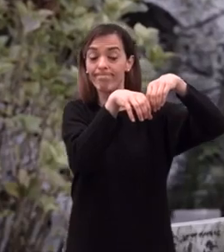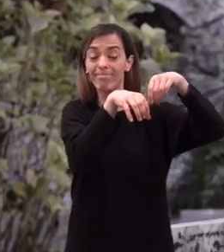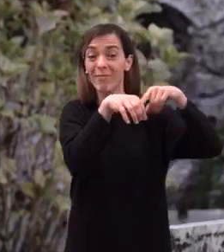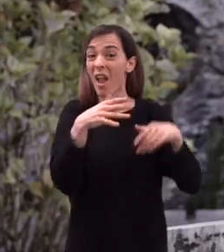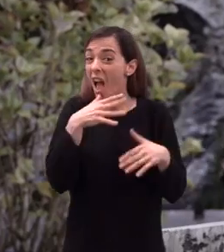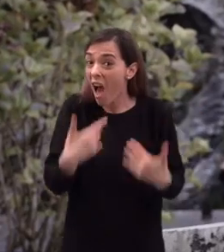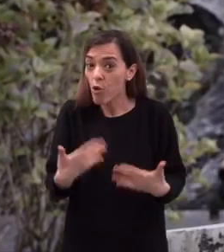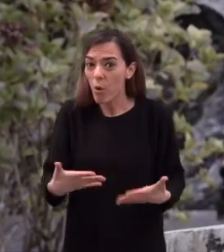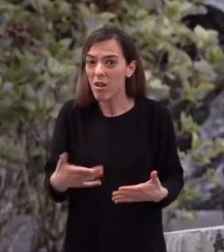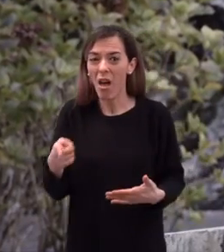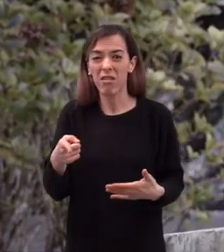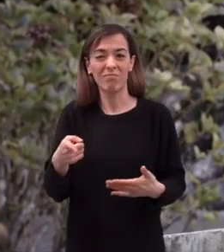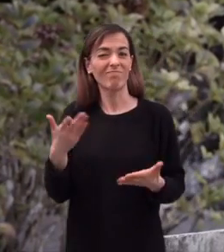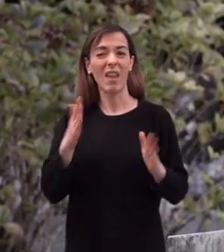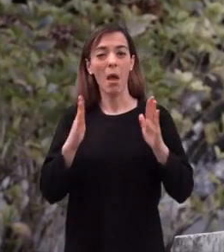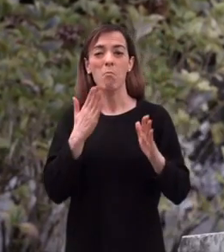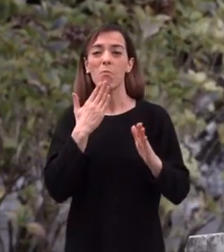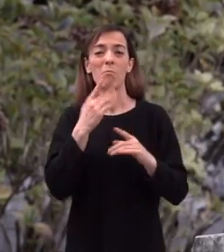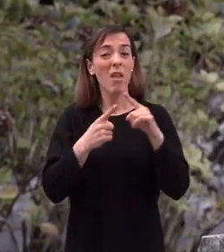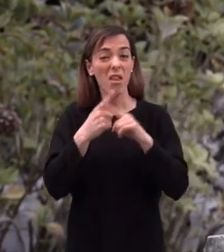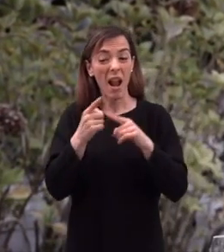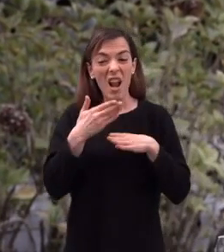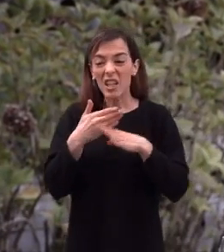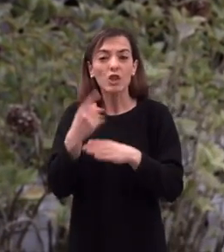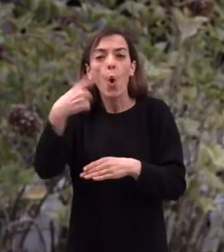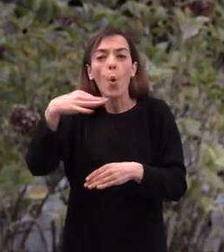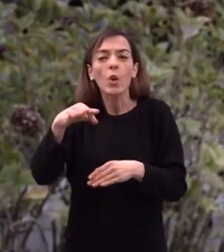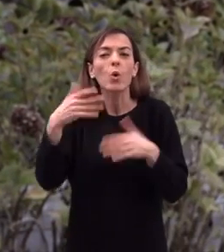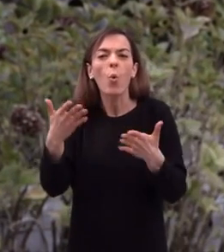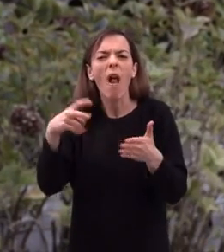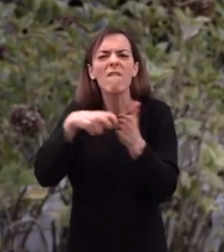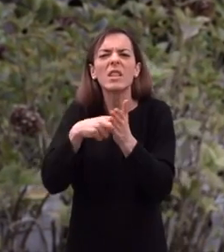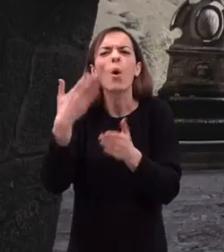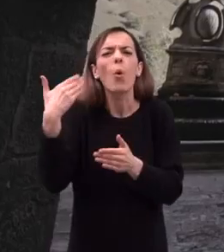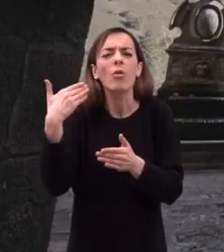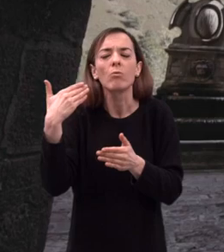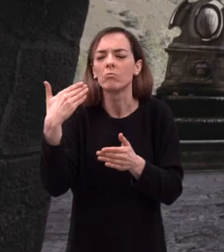en la actualidad los únicos restos de época medieval son muy posteriores.